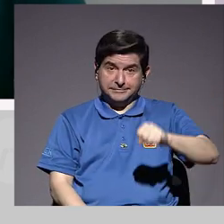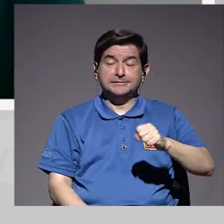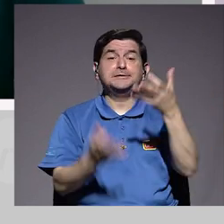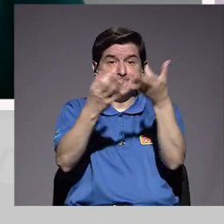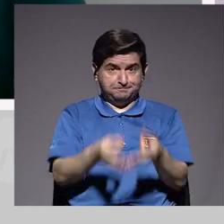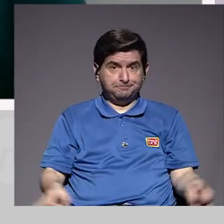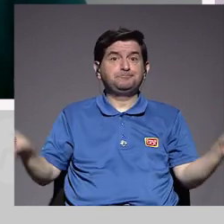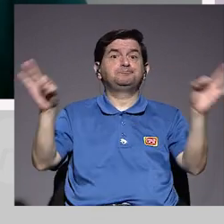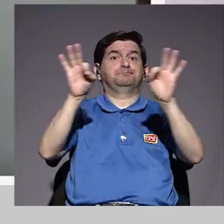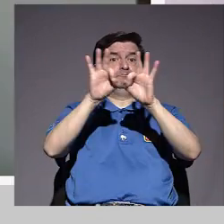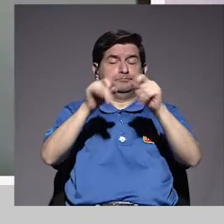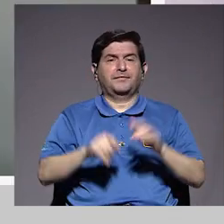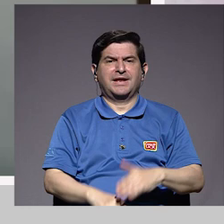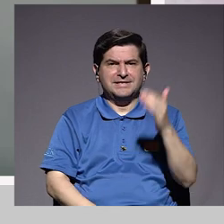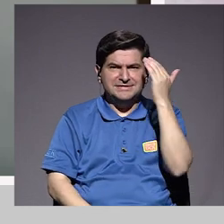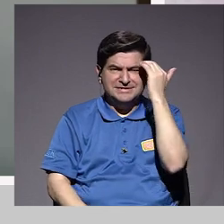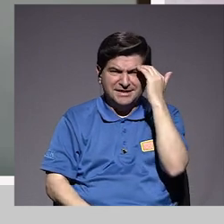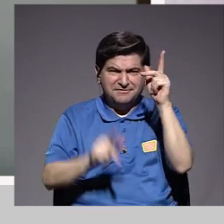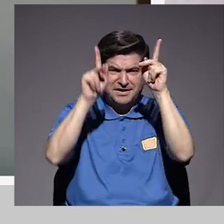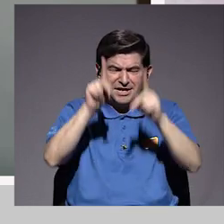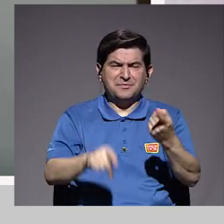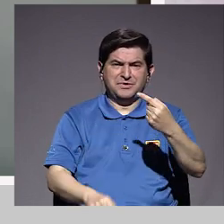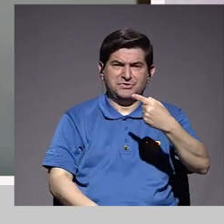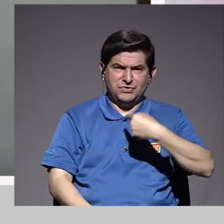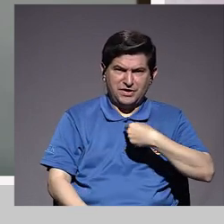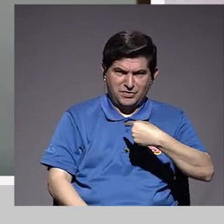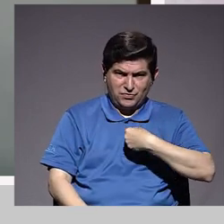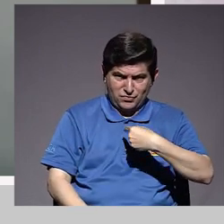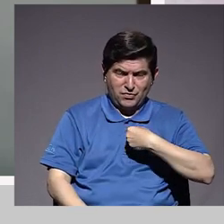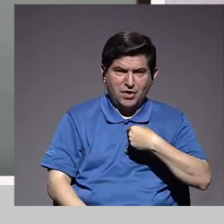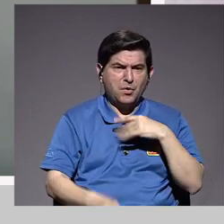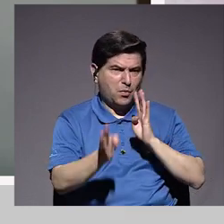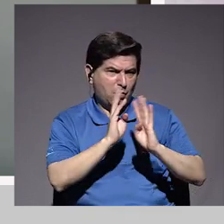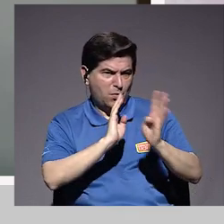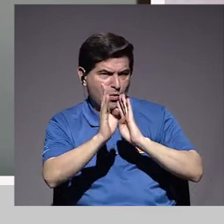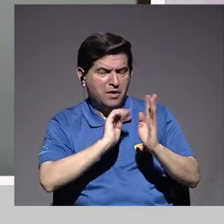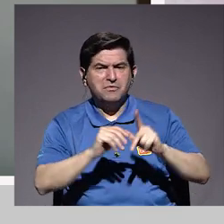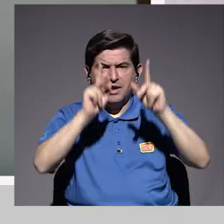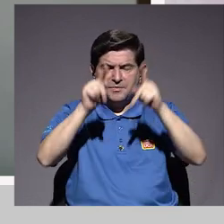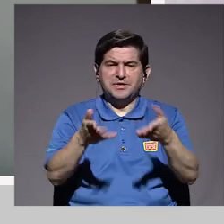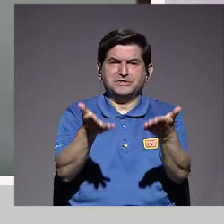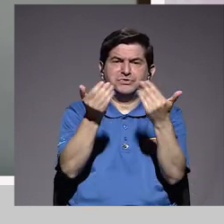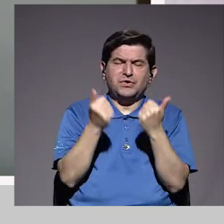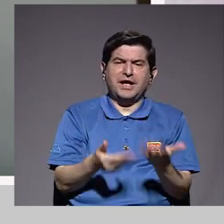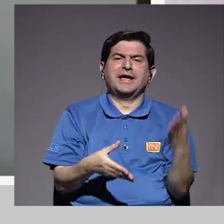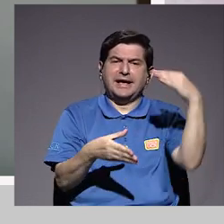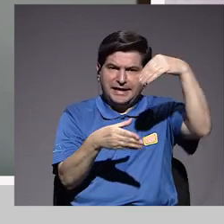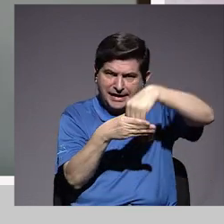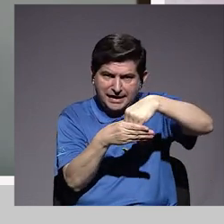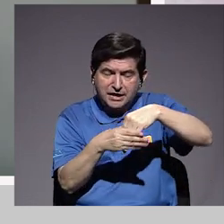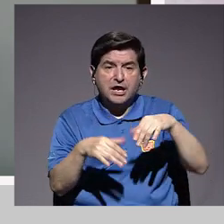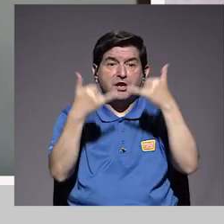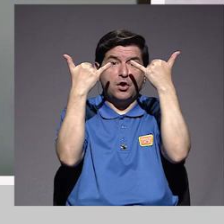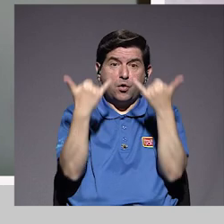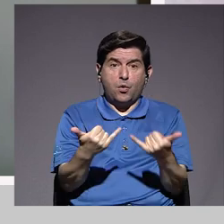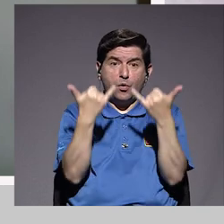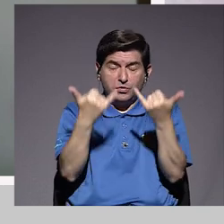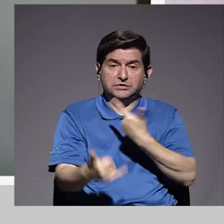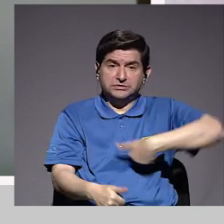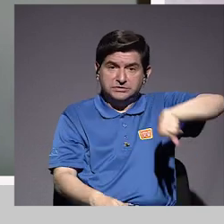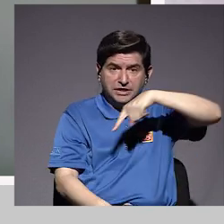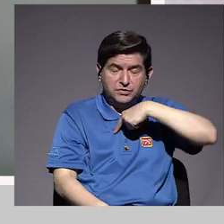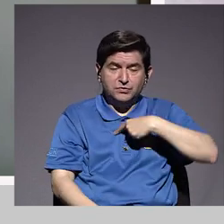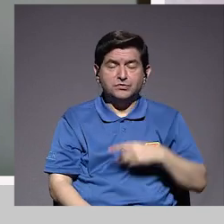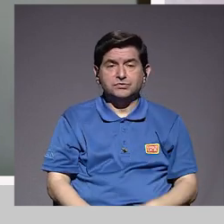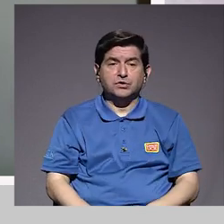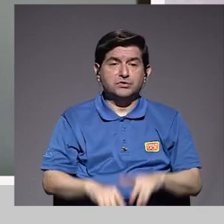Correcto. Es muy importante realmente conocer la persona con que estamos hablando, la persona con que queremos involucrarnos, con la que ya